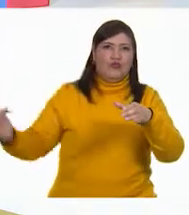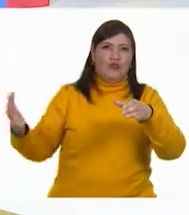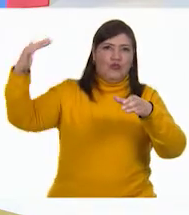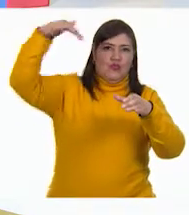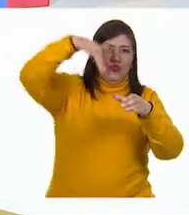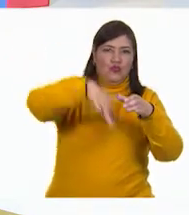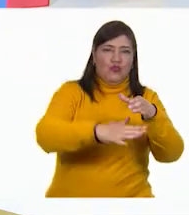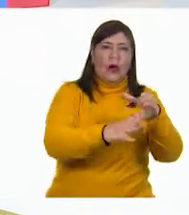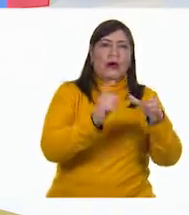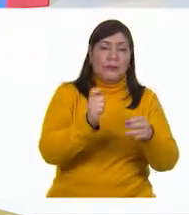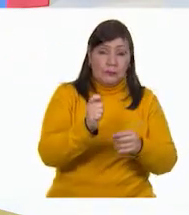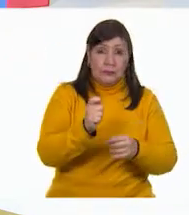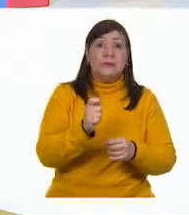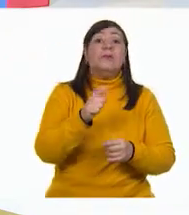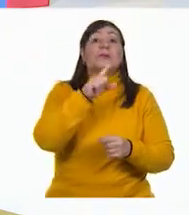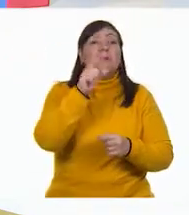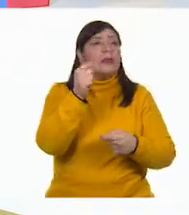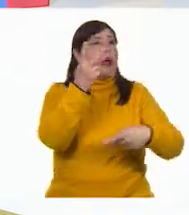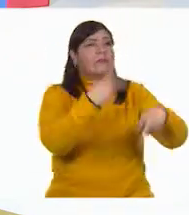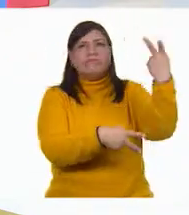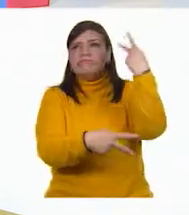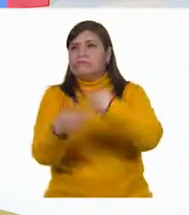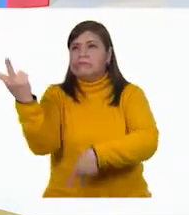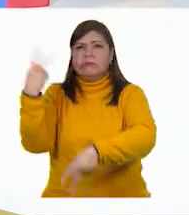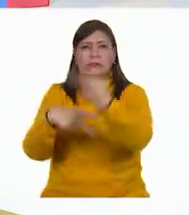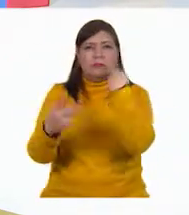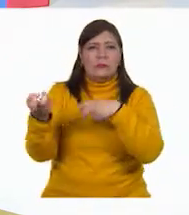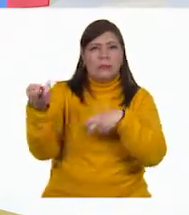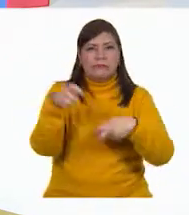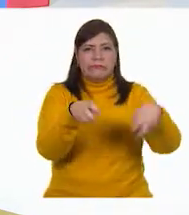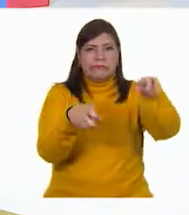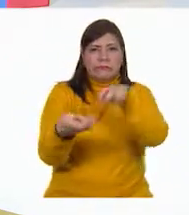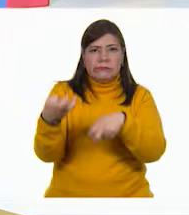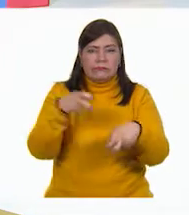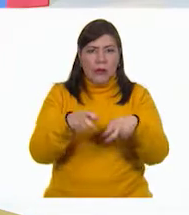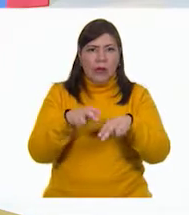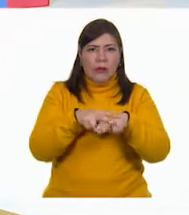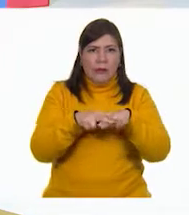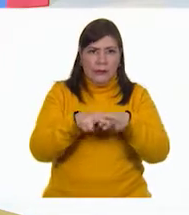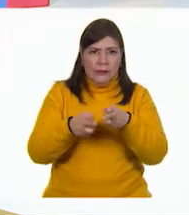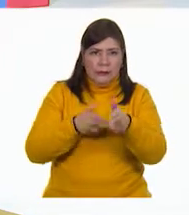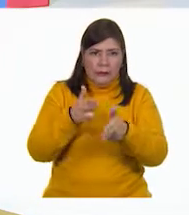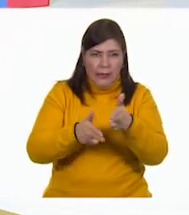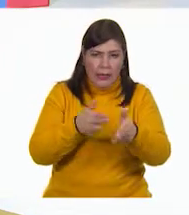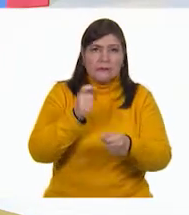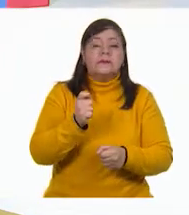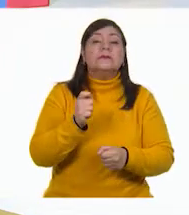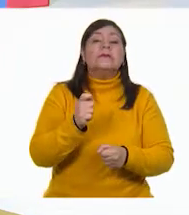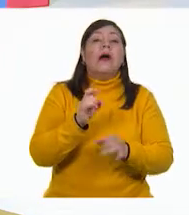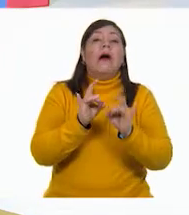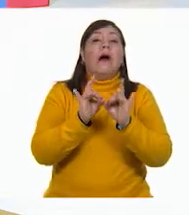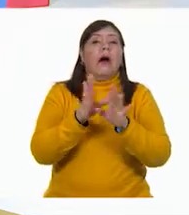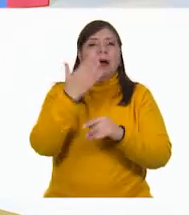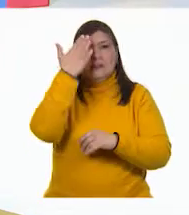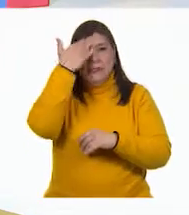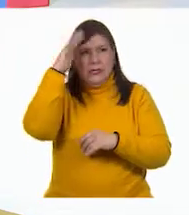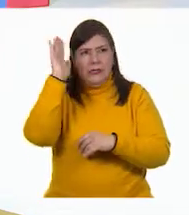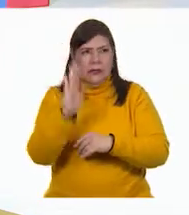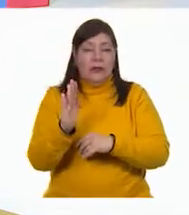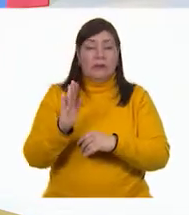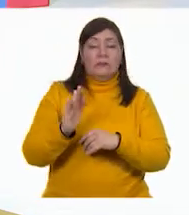Los pasajeros fueron llegando poco a poco, fueron abordando el tren y una señora muy